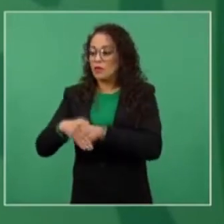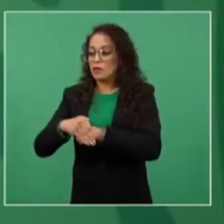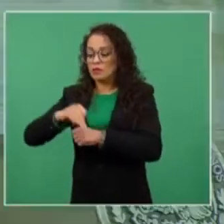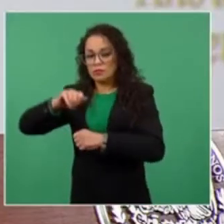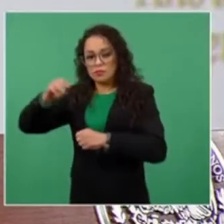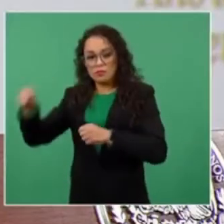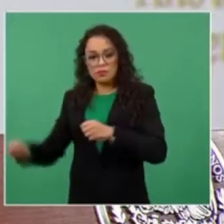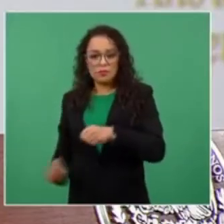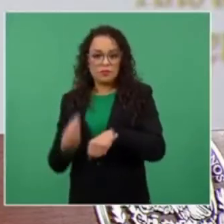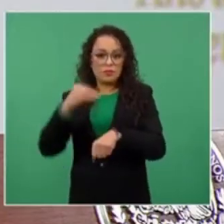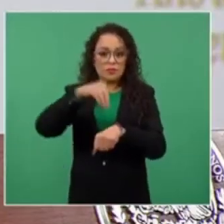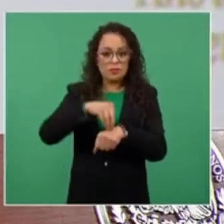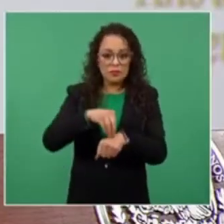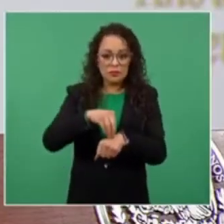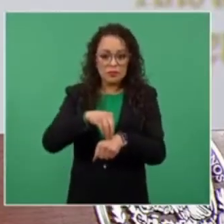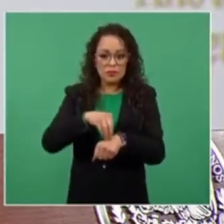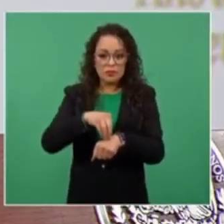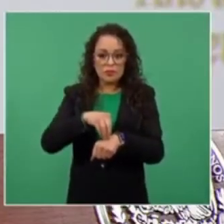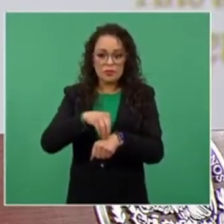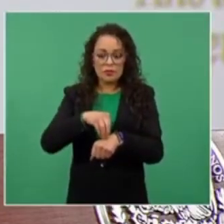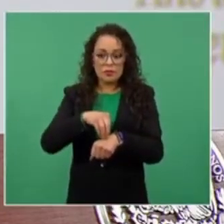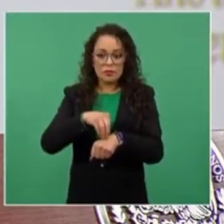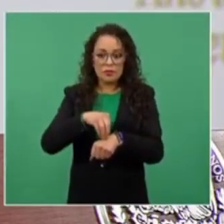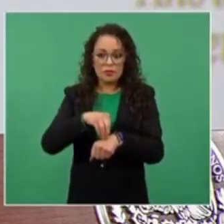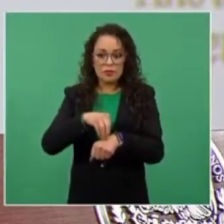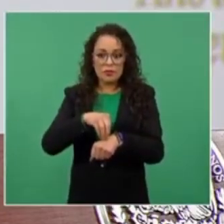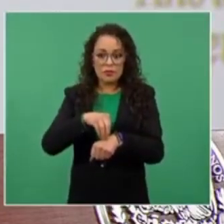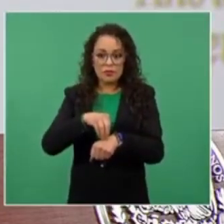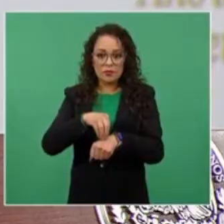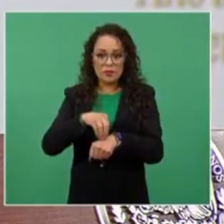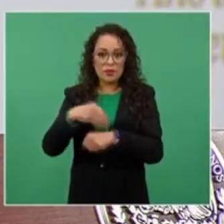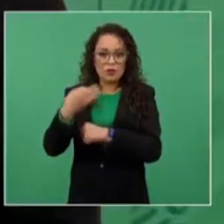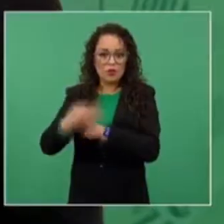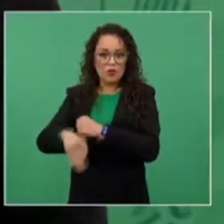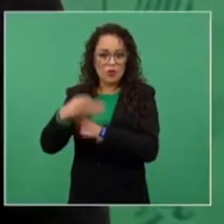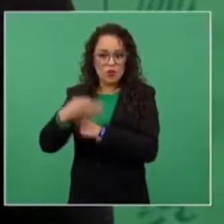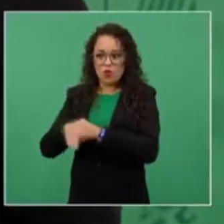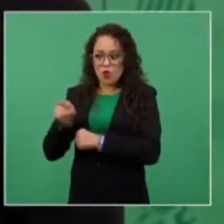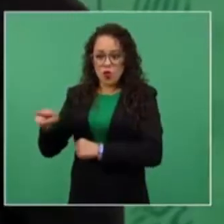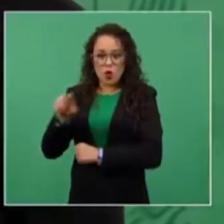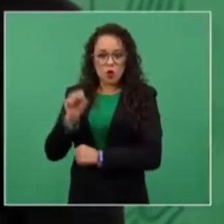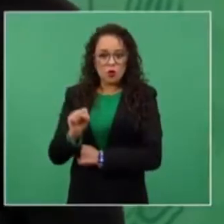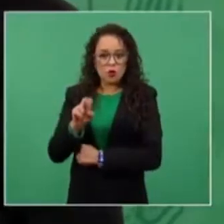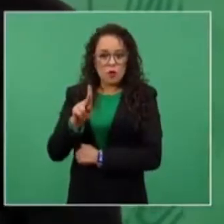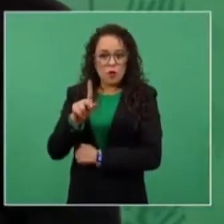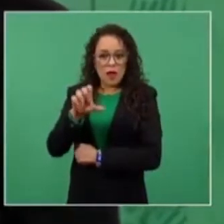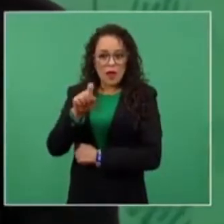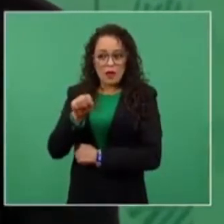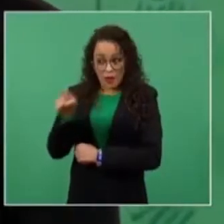como correspondía el suplente sino otra persona.